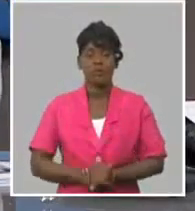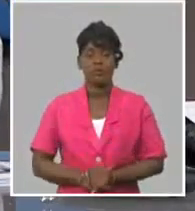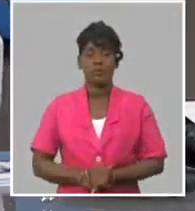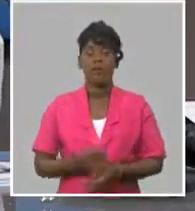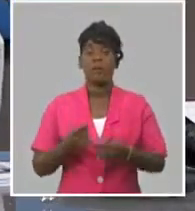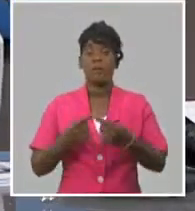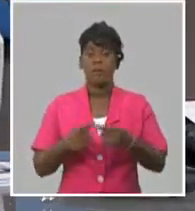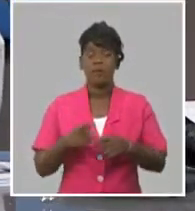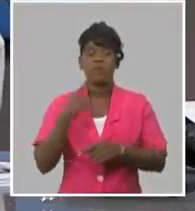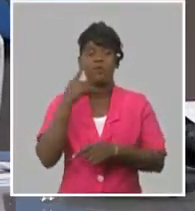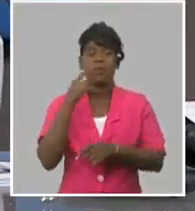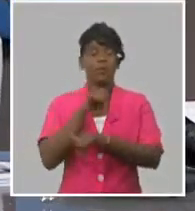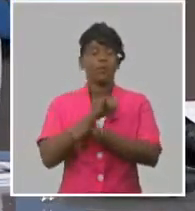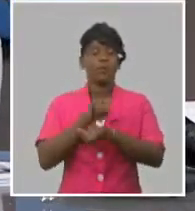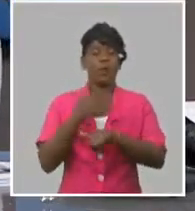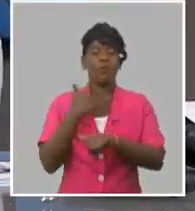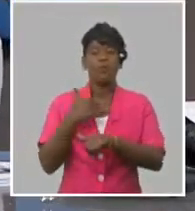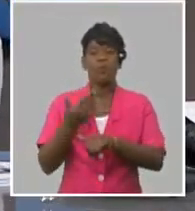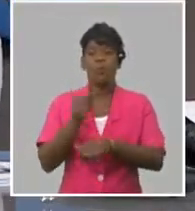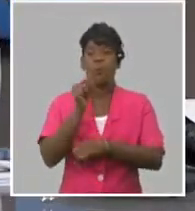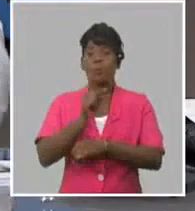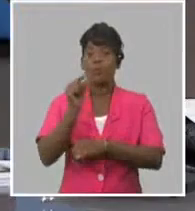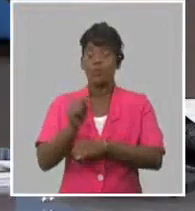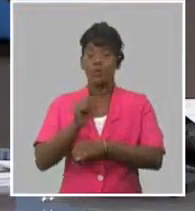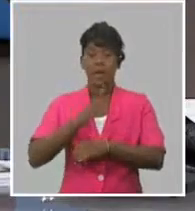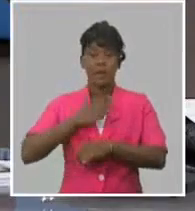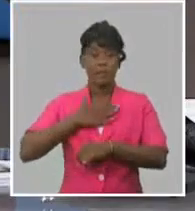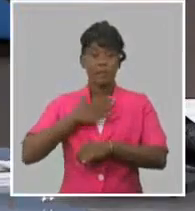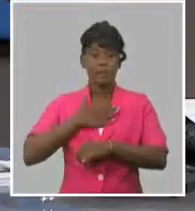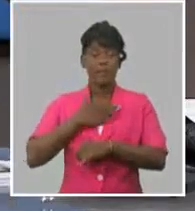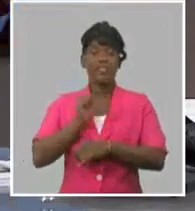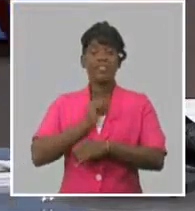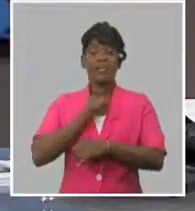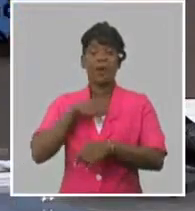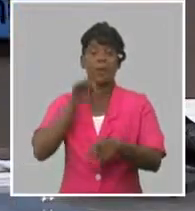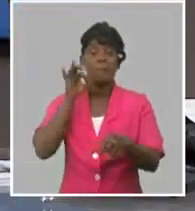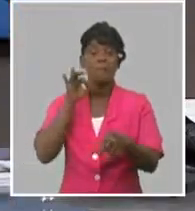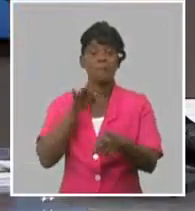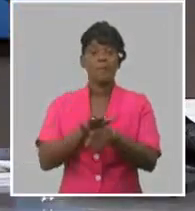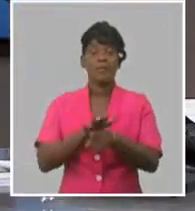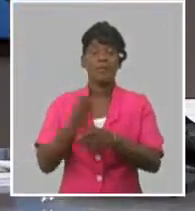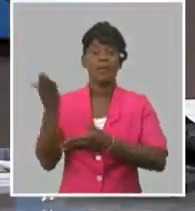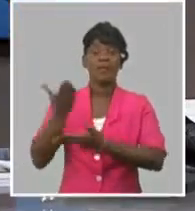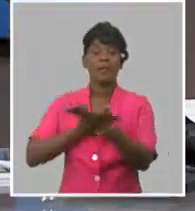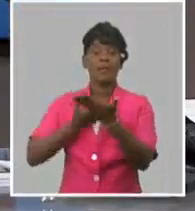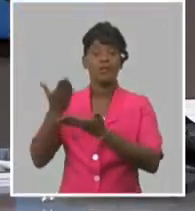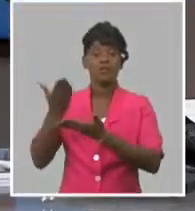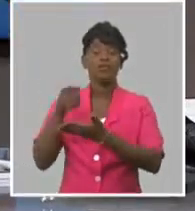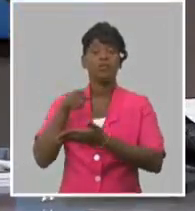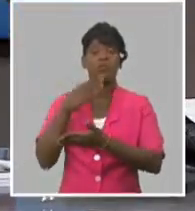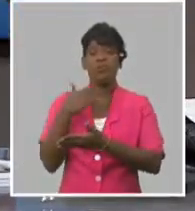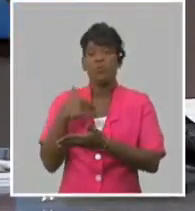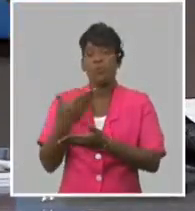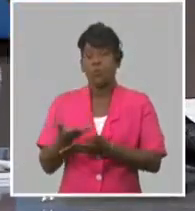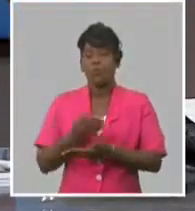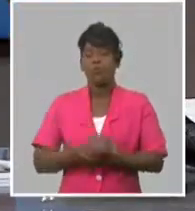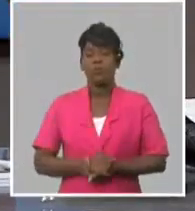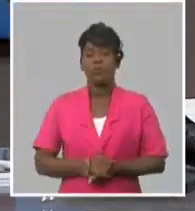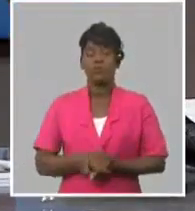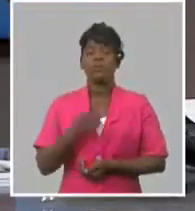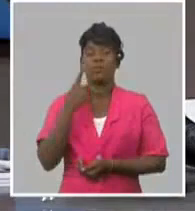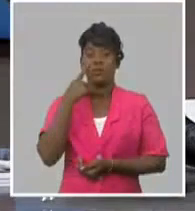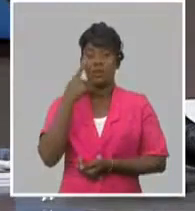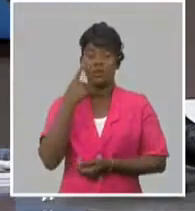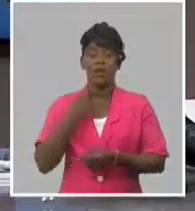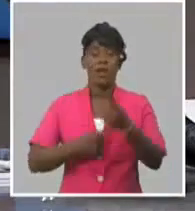incentivo, como decía Alejandro, a los exportadores. Después yo voy a explicar por qué en las condiciones actuales lo que más daño le